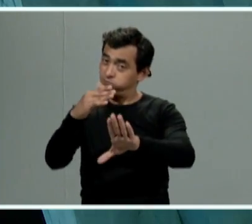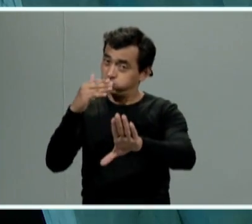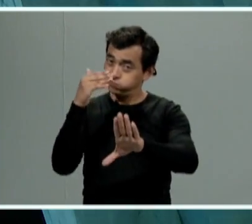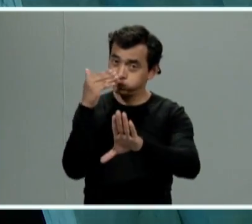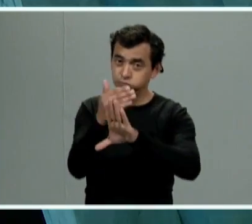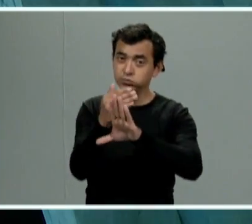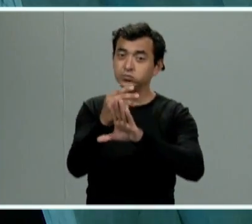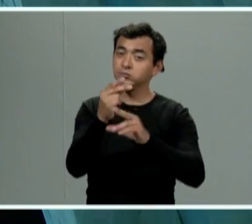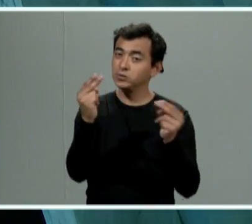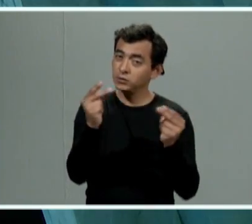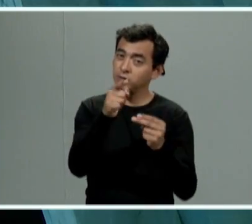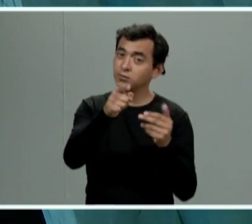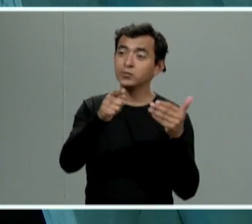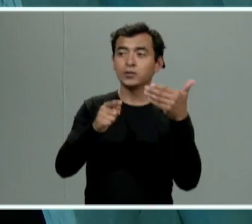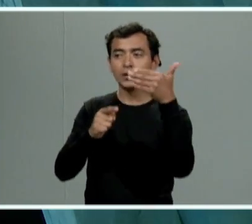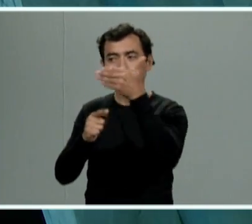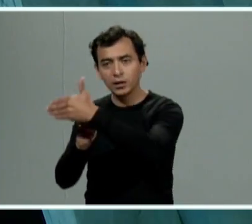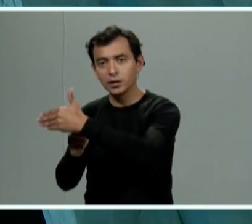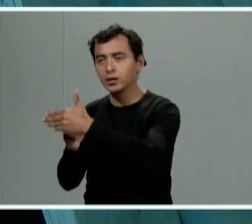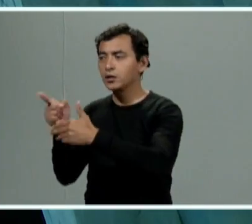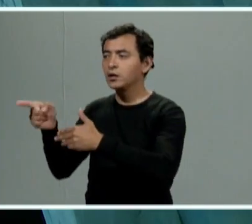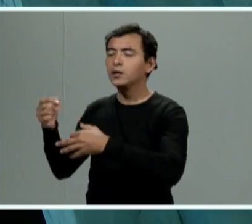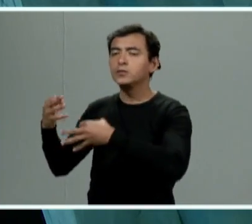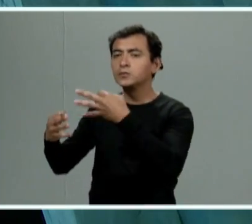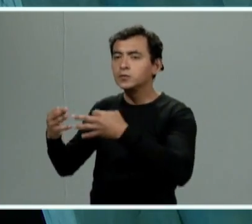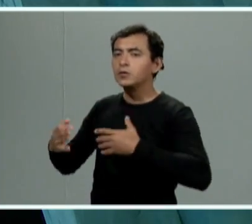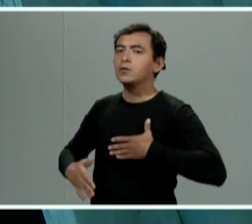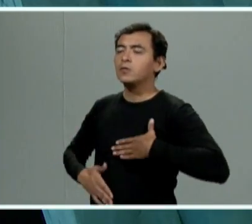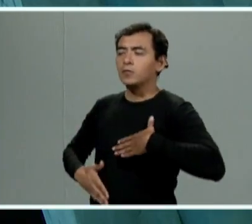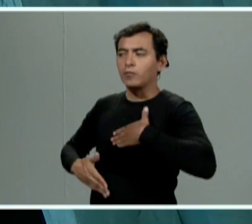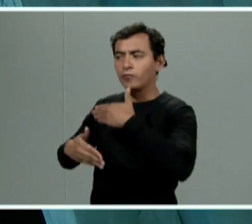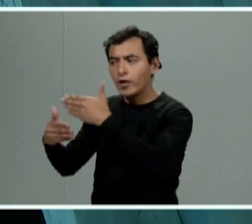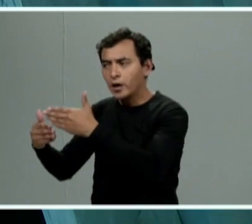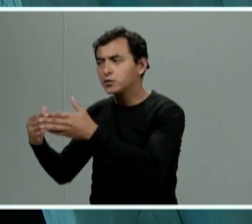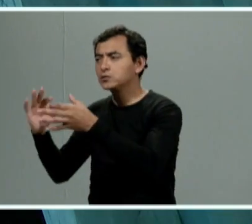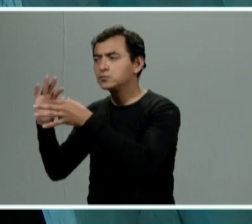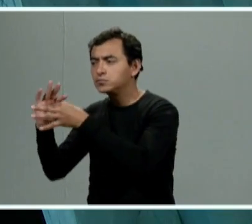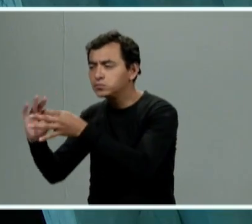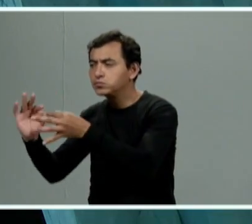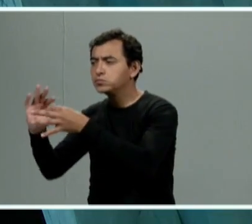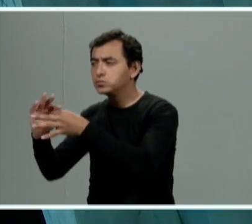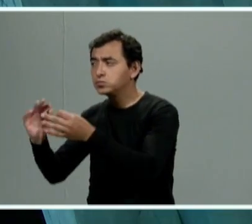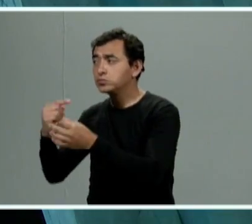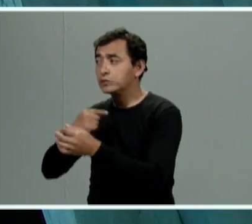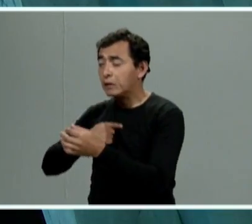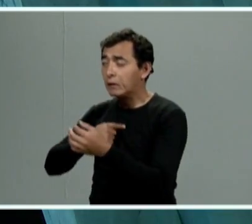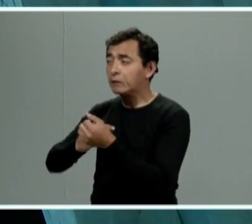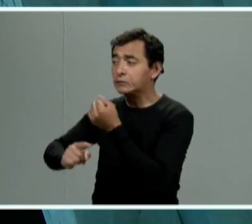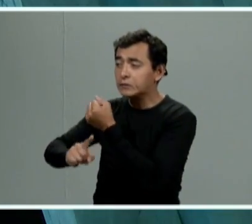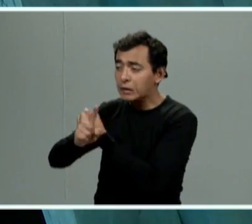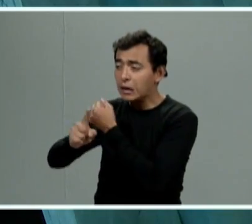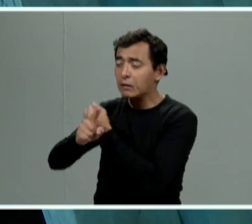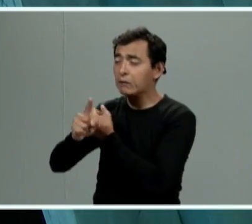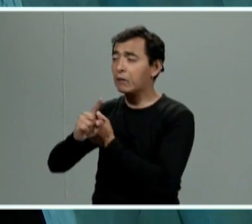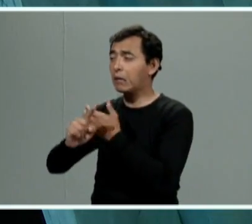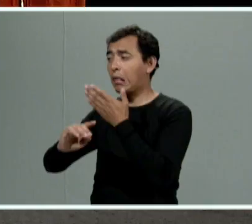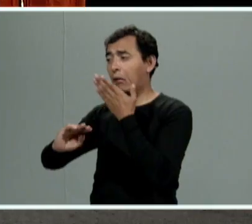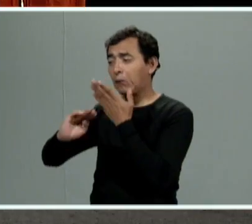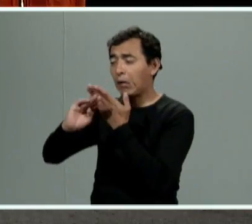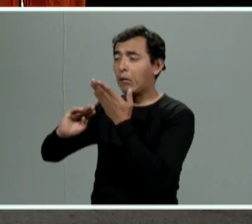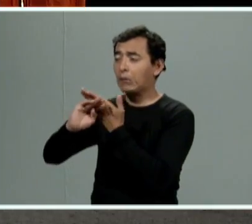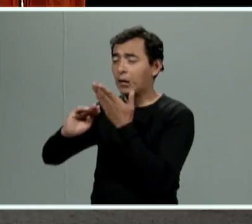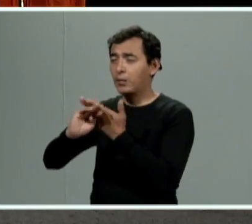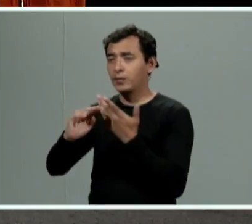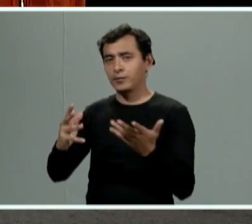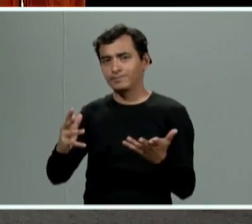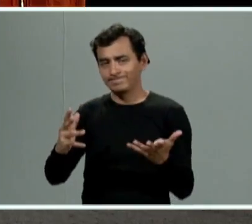para que si hay cuestiones que falten aterrizar dentro de la esto en la ratificación lo vamos a hacer muchas veces por